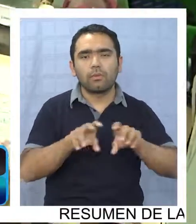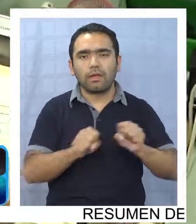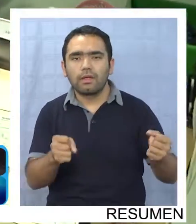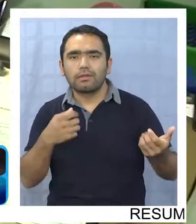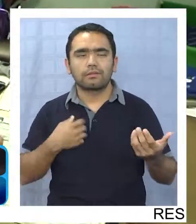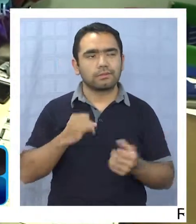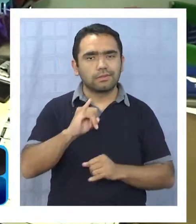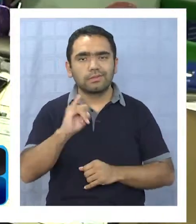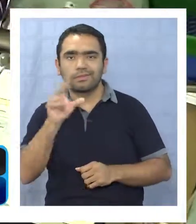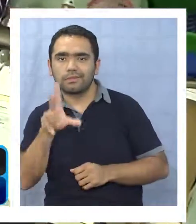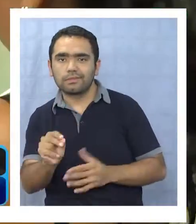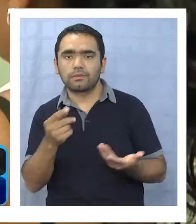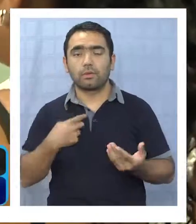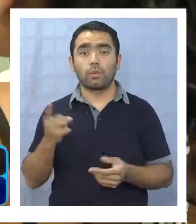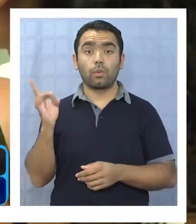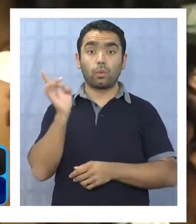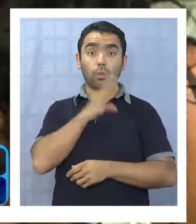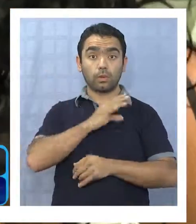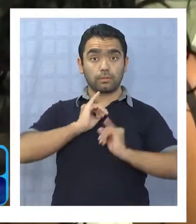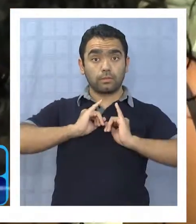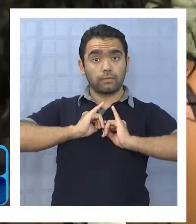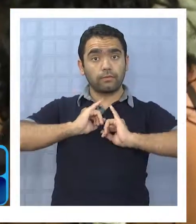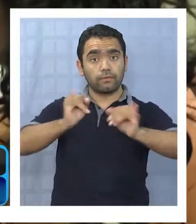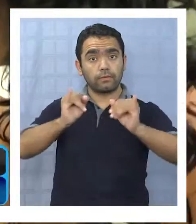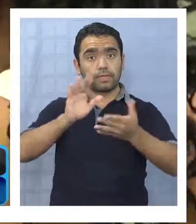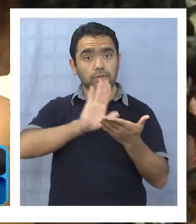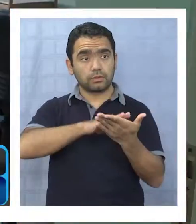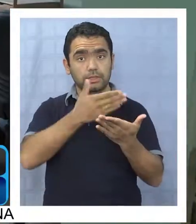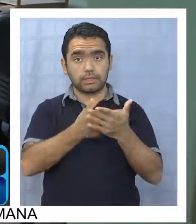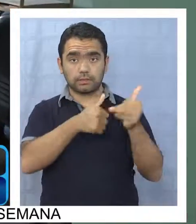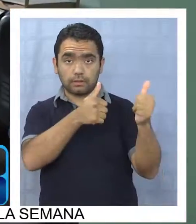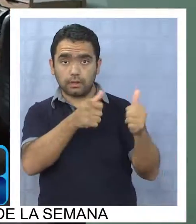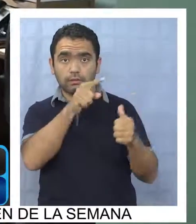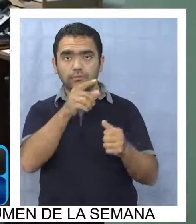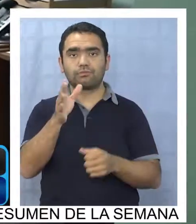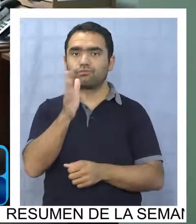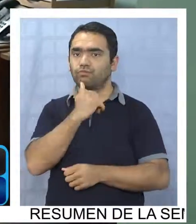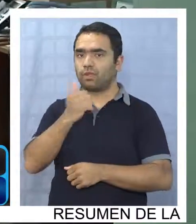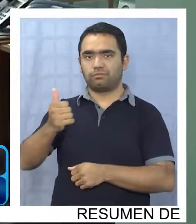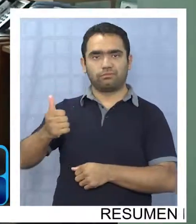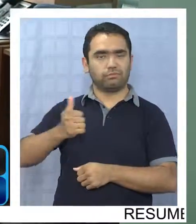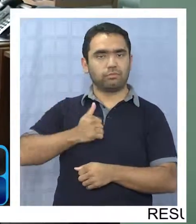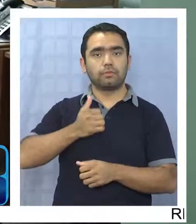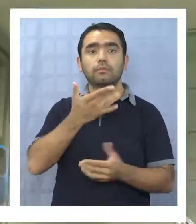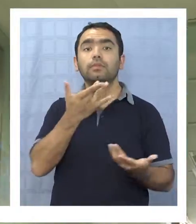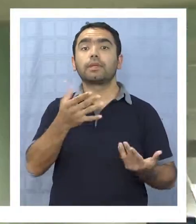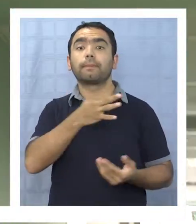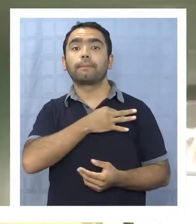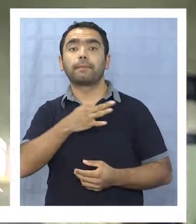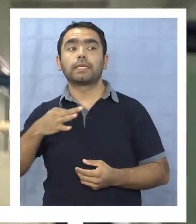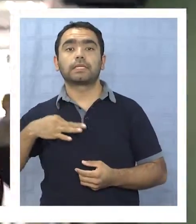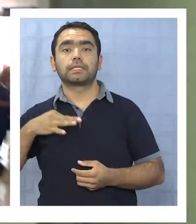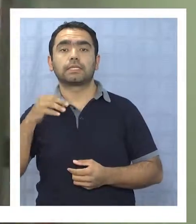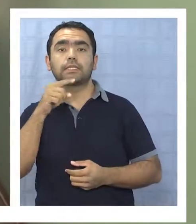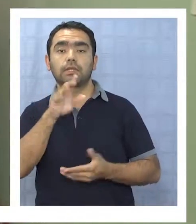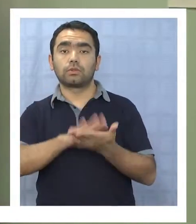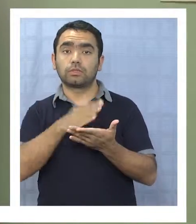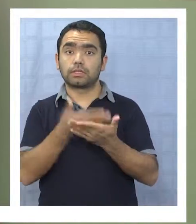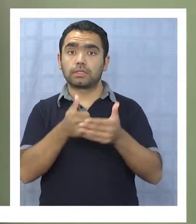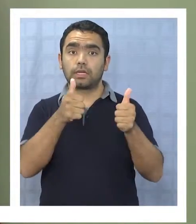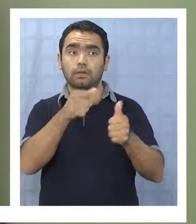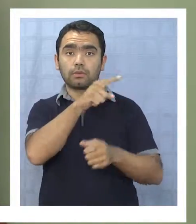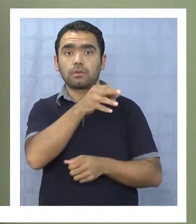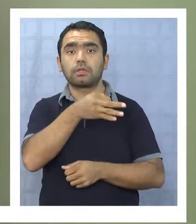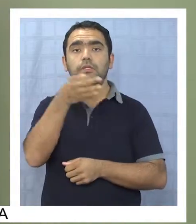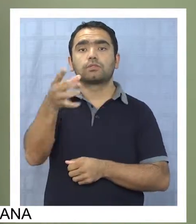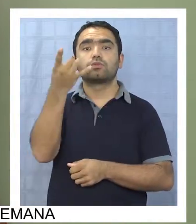de acuerdo a la última información generada desde el sector salud, no se cumplirían, ya que el Ministerio habría resuelto que sólo se